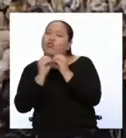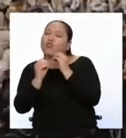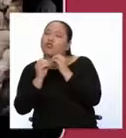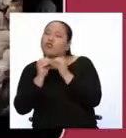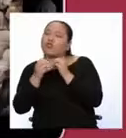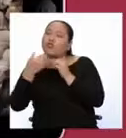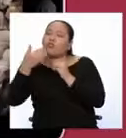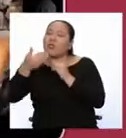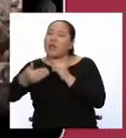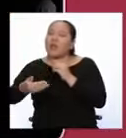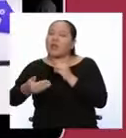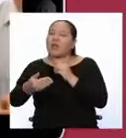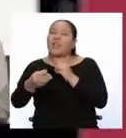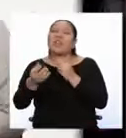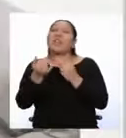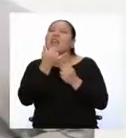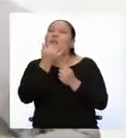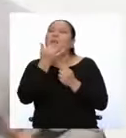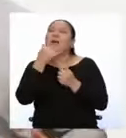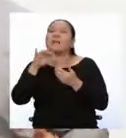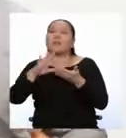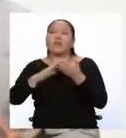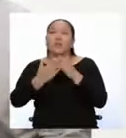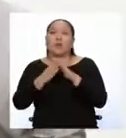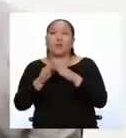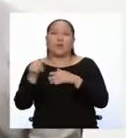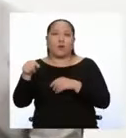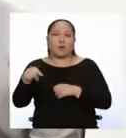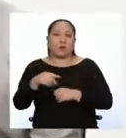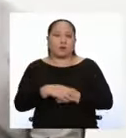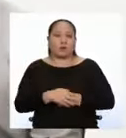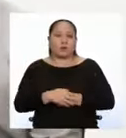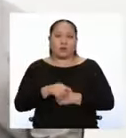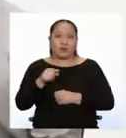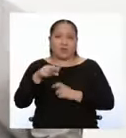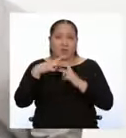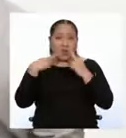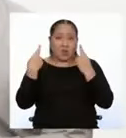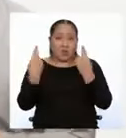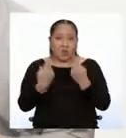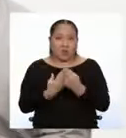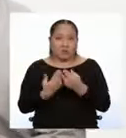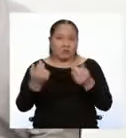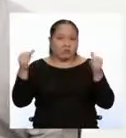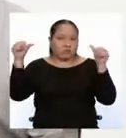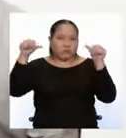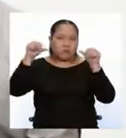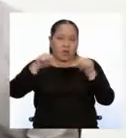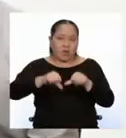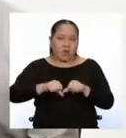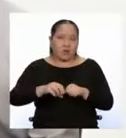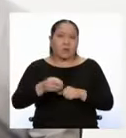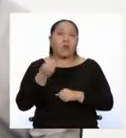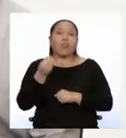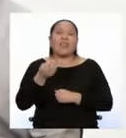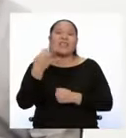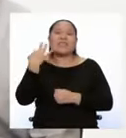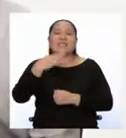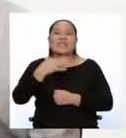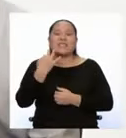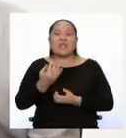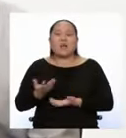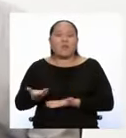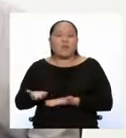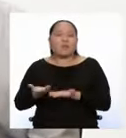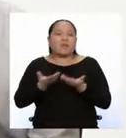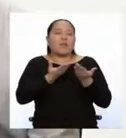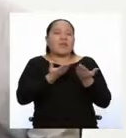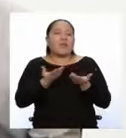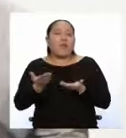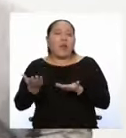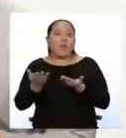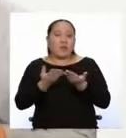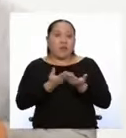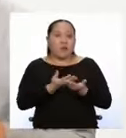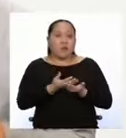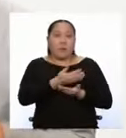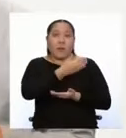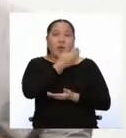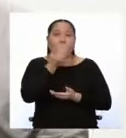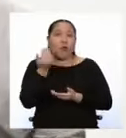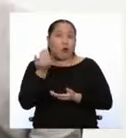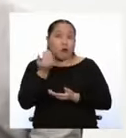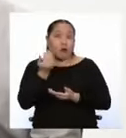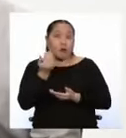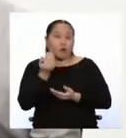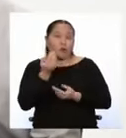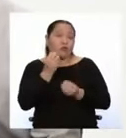dos estamentos. Las cosas salieron muy mal, ya que siempre se favorecía al estamento de los privilegiados al momento de